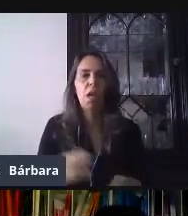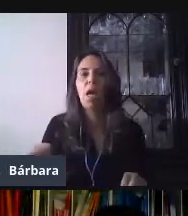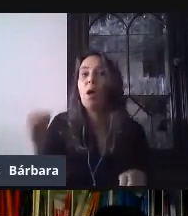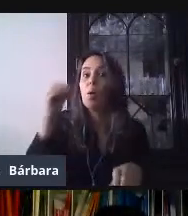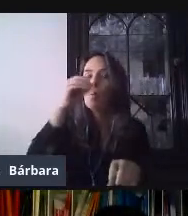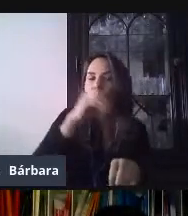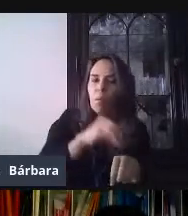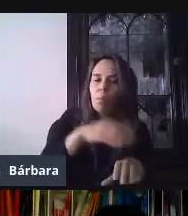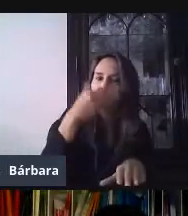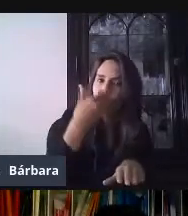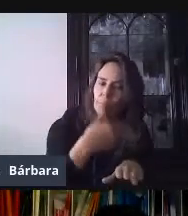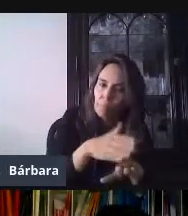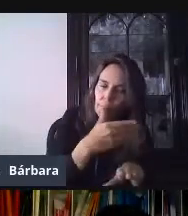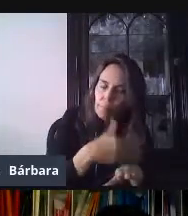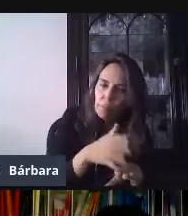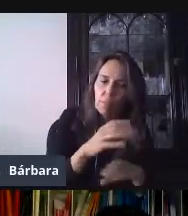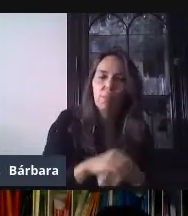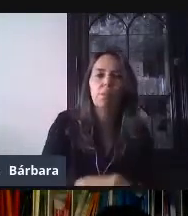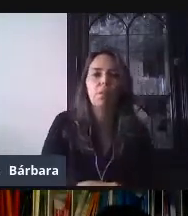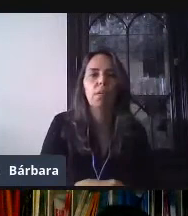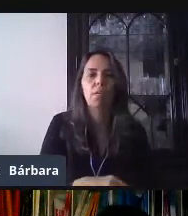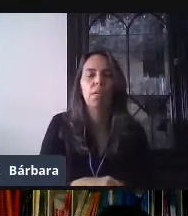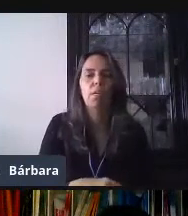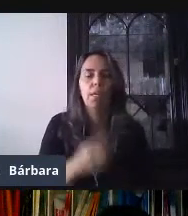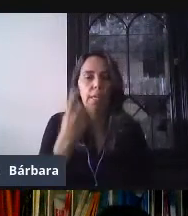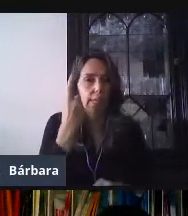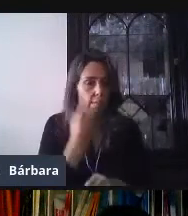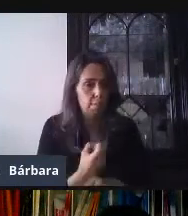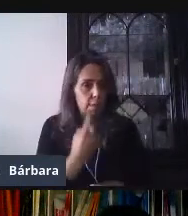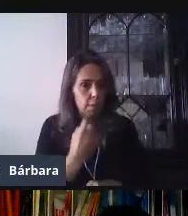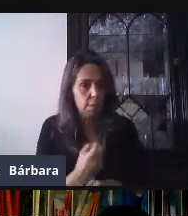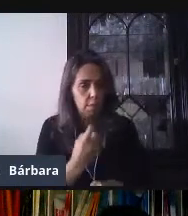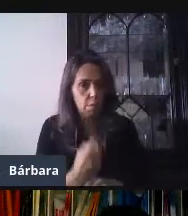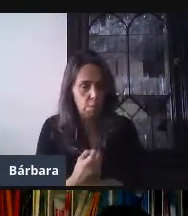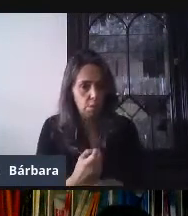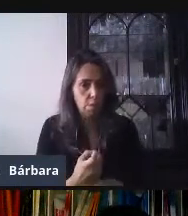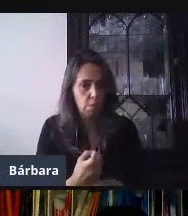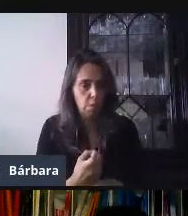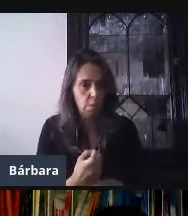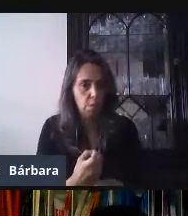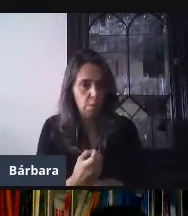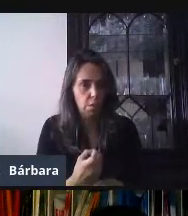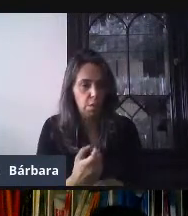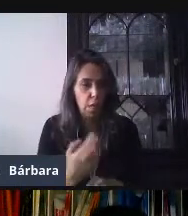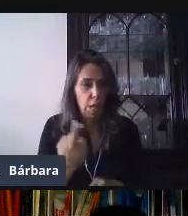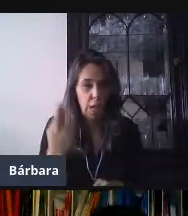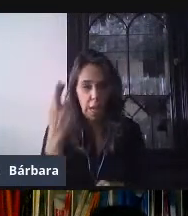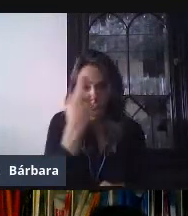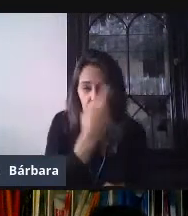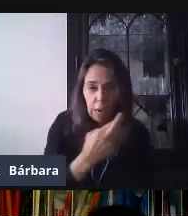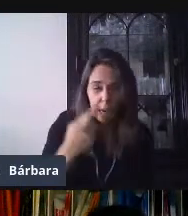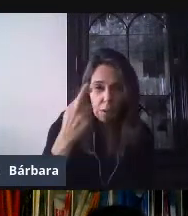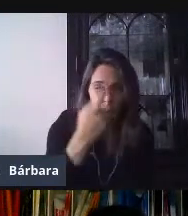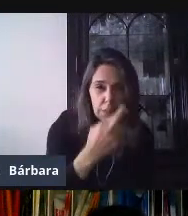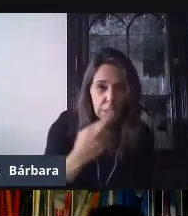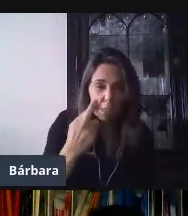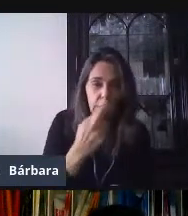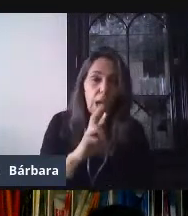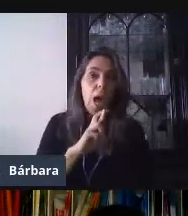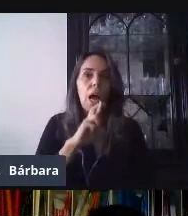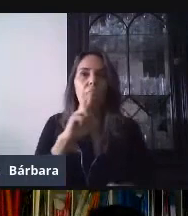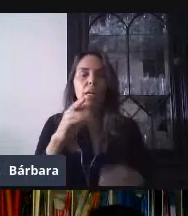respuestas correctas? Tenemos que revisar que, por ejemplo, en el tema de las respuestas abiertas, pues, no